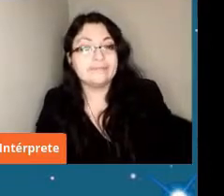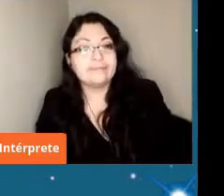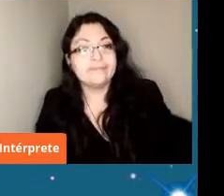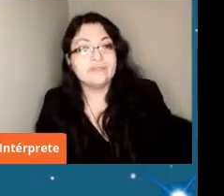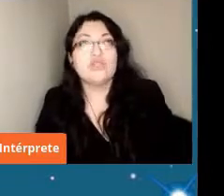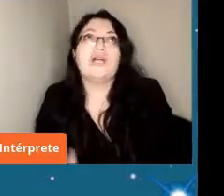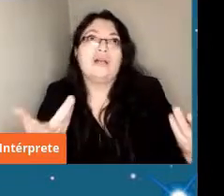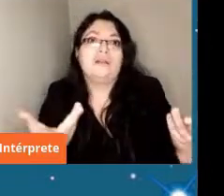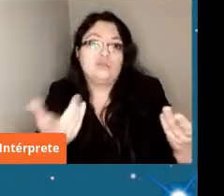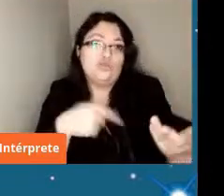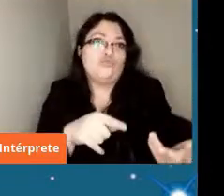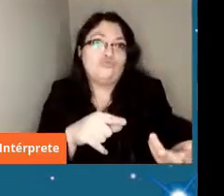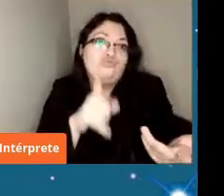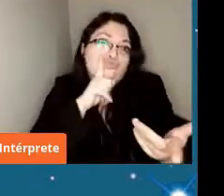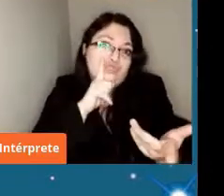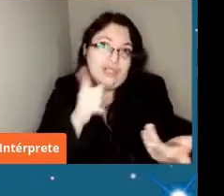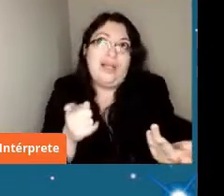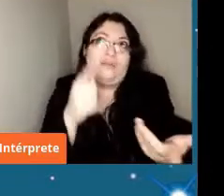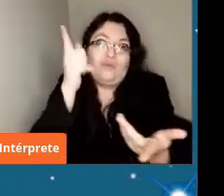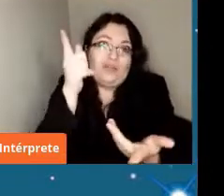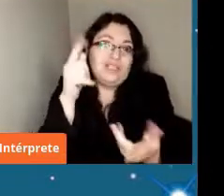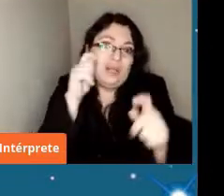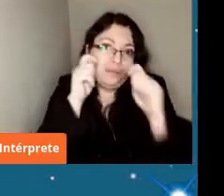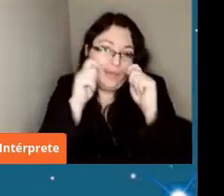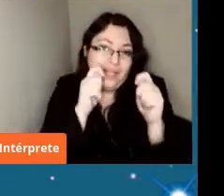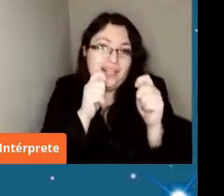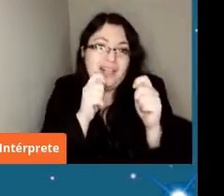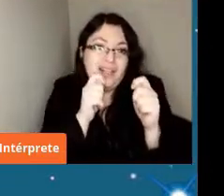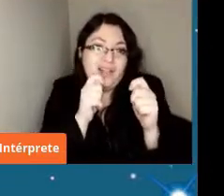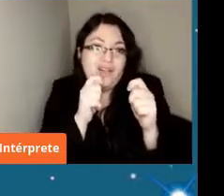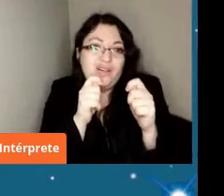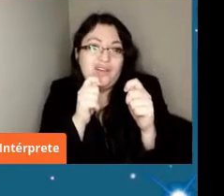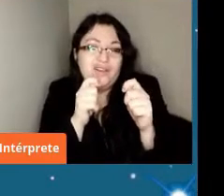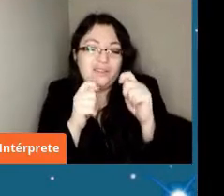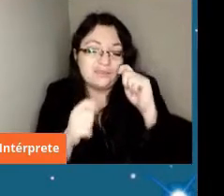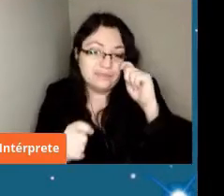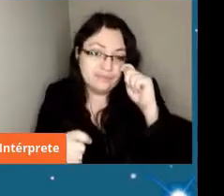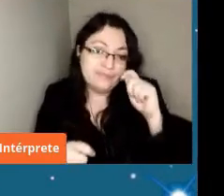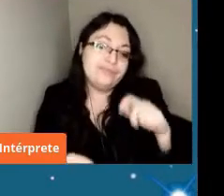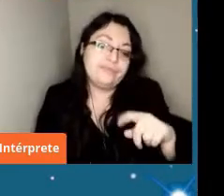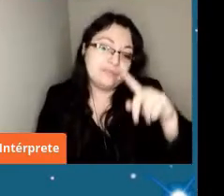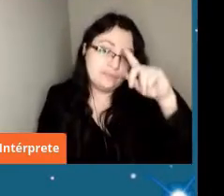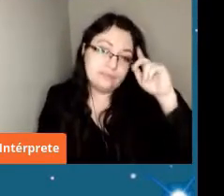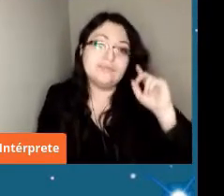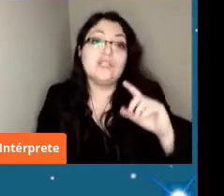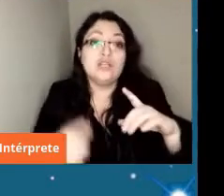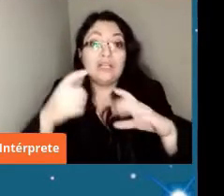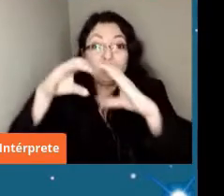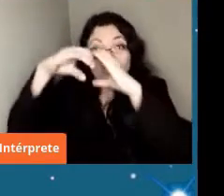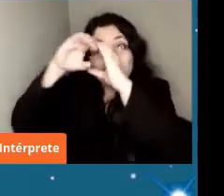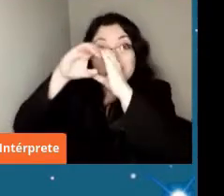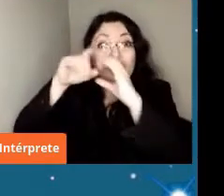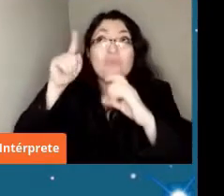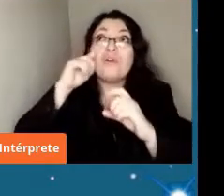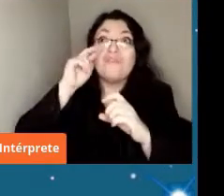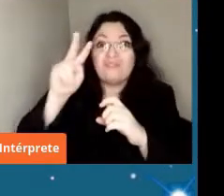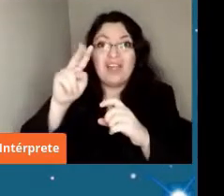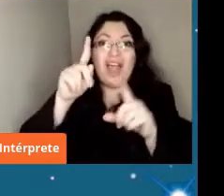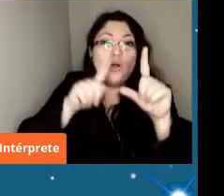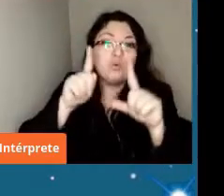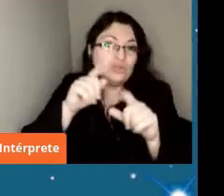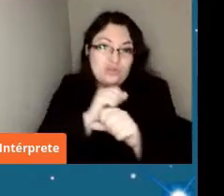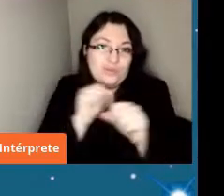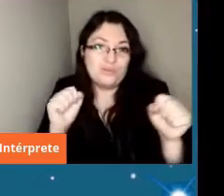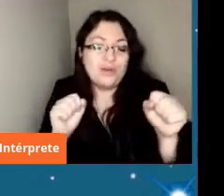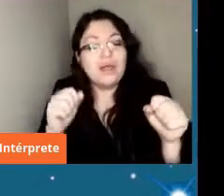convivimos con ese peligro en cierto rango de tamaño los telescopios no pueden verlos y